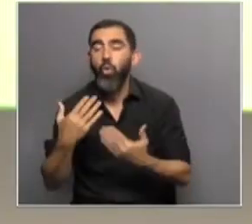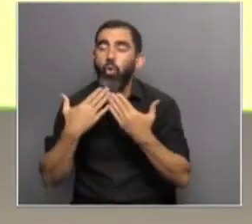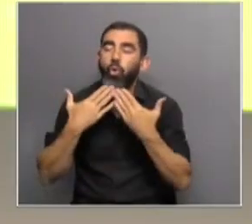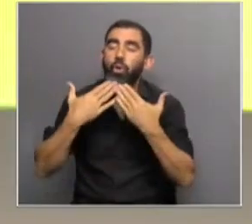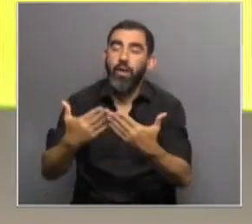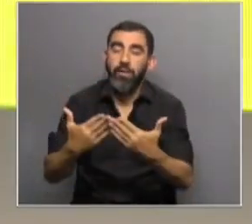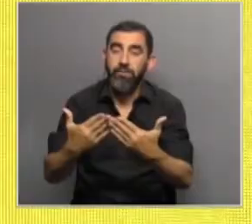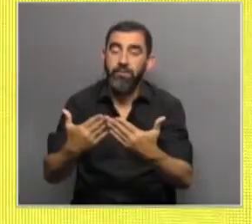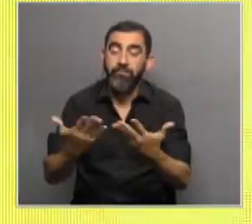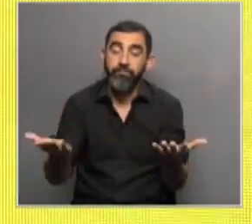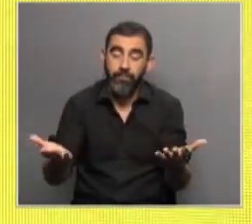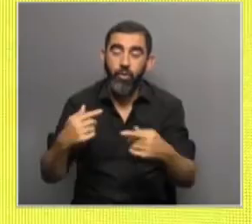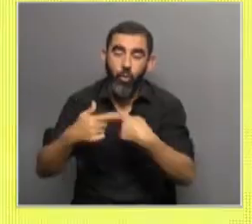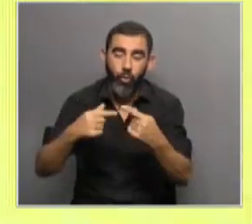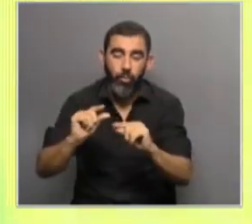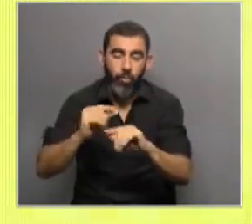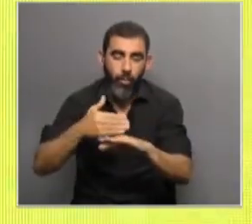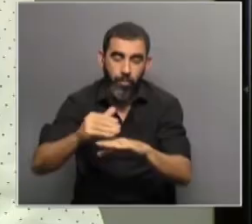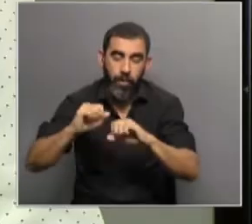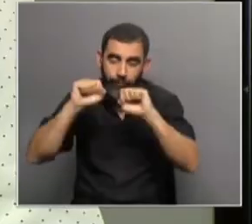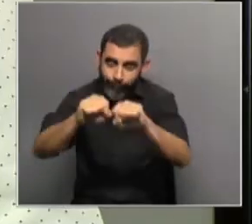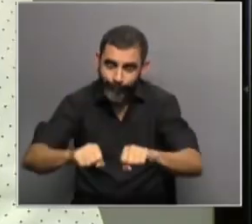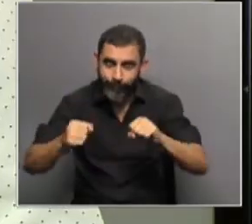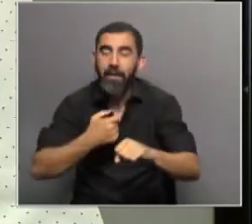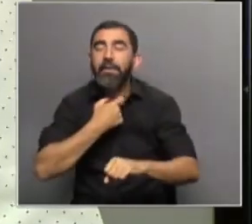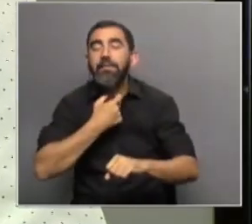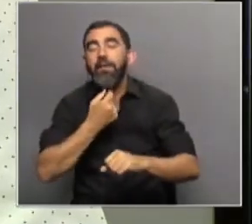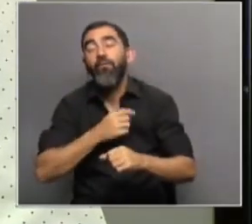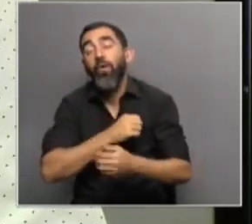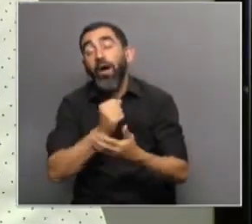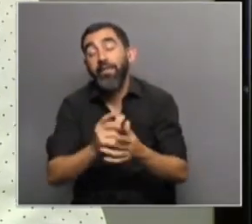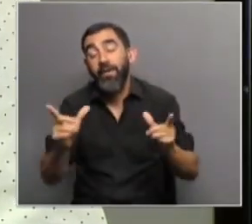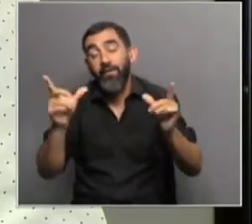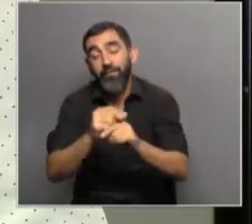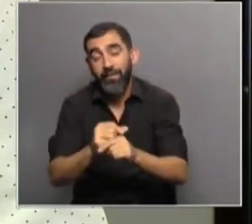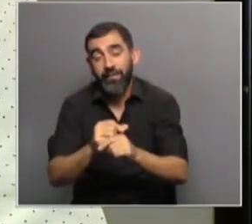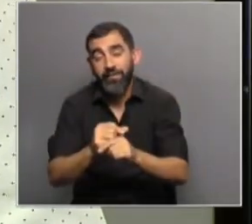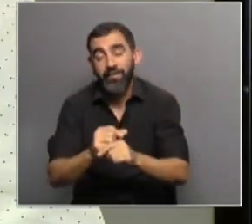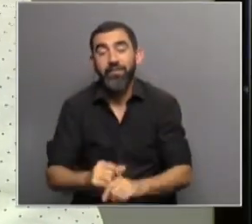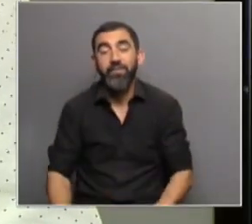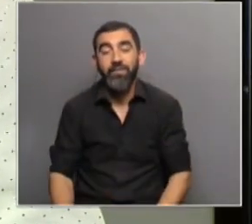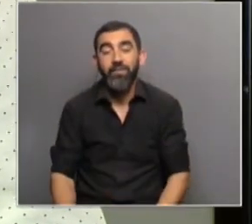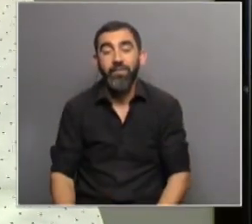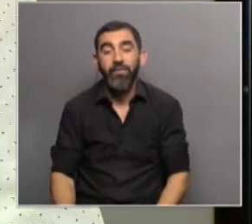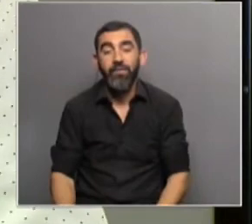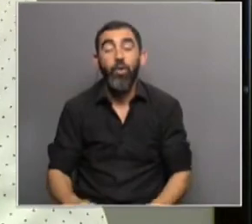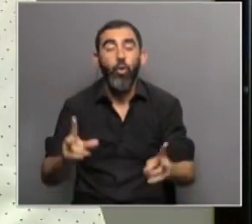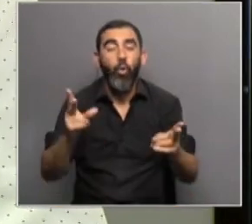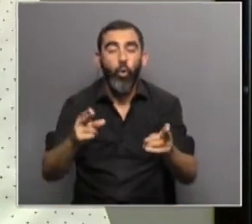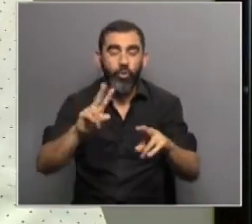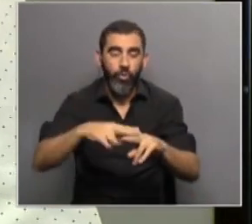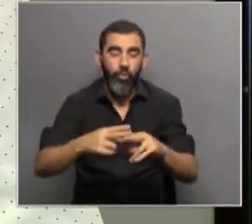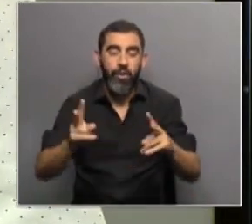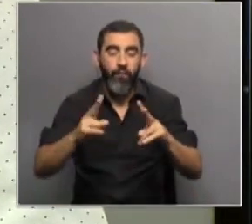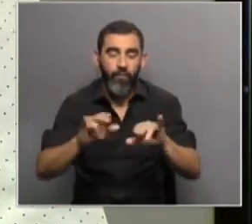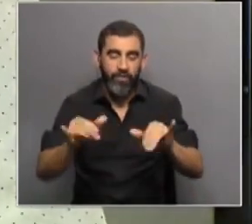muchas gracias. Seguimos un ratito más remando con la garganta hasta el cierre de Sobreciencia de hoy. Nueva pausa, ya